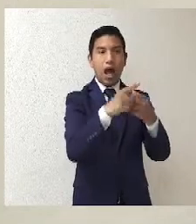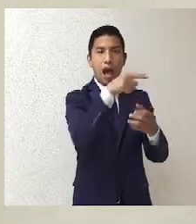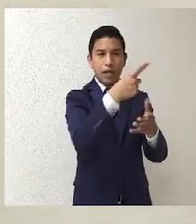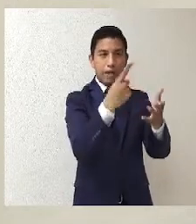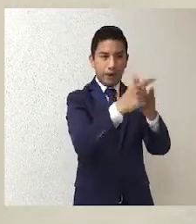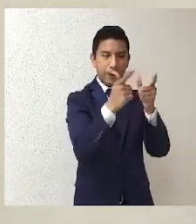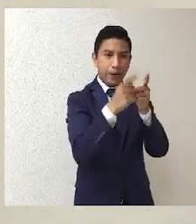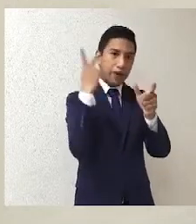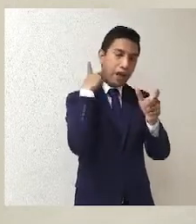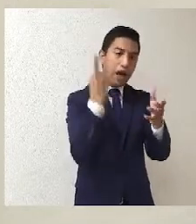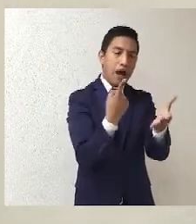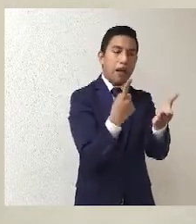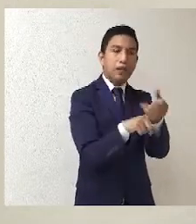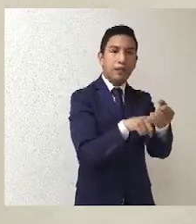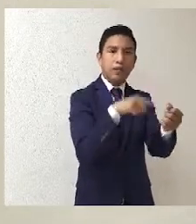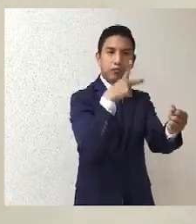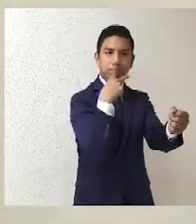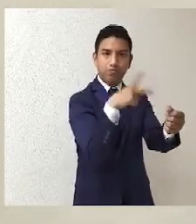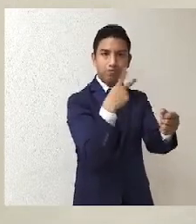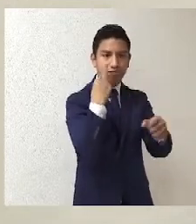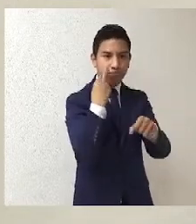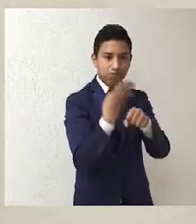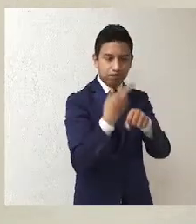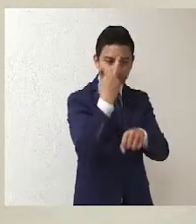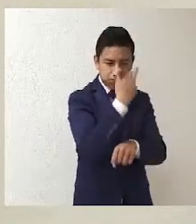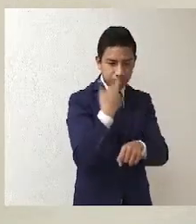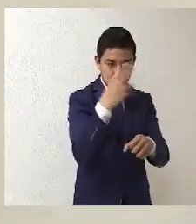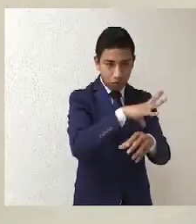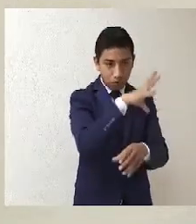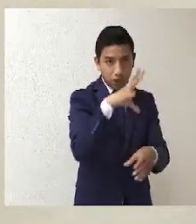y por eso se reencauzó a la Comisión Nacional de Honestía y Justicia.